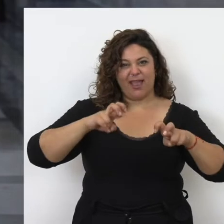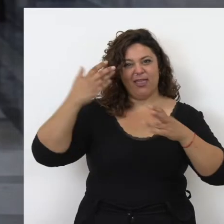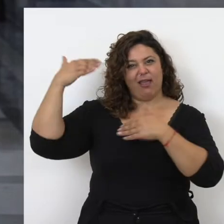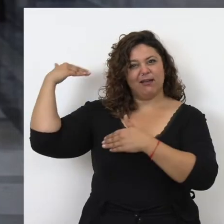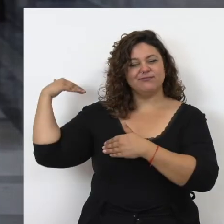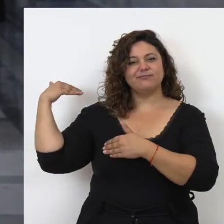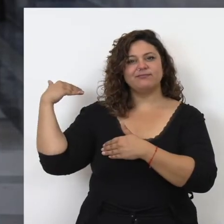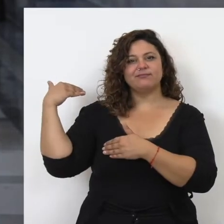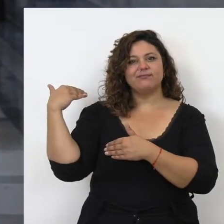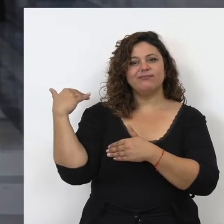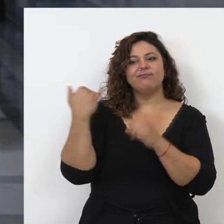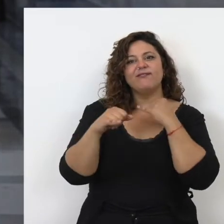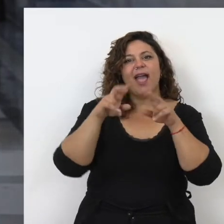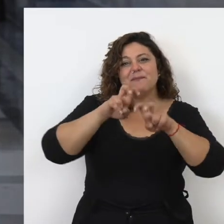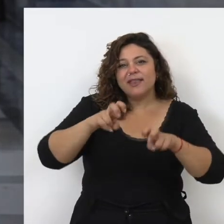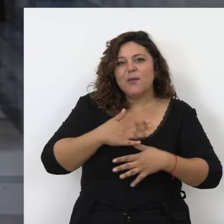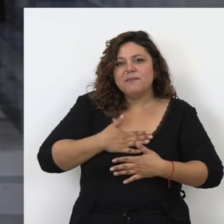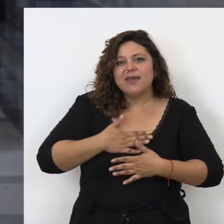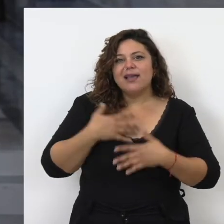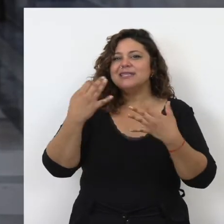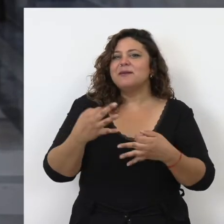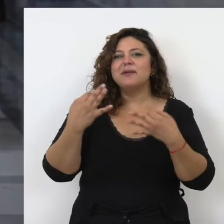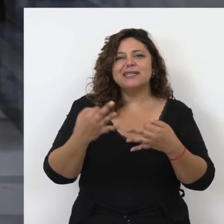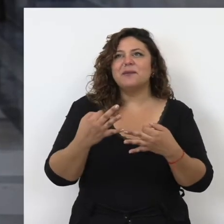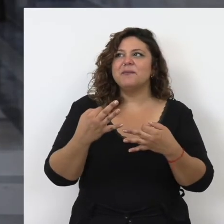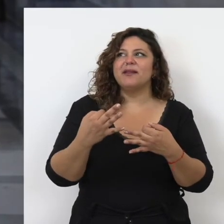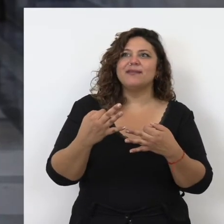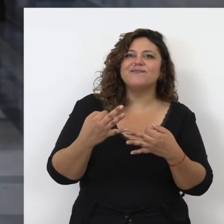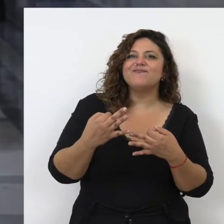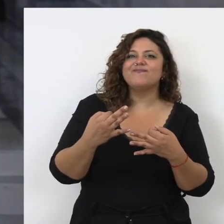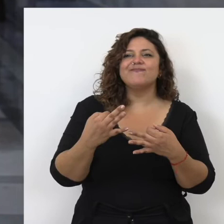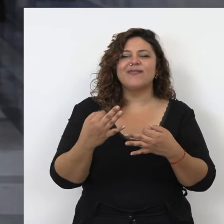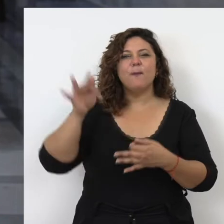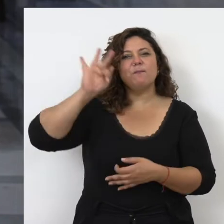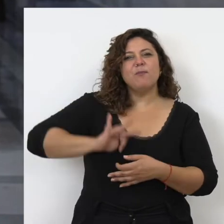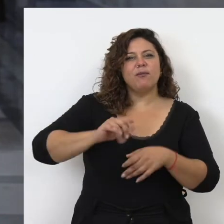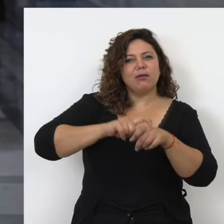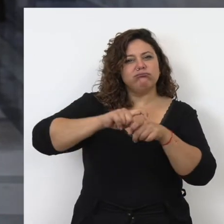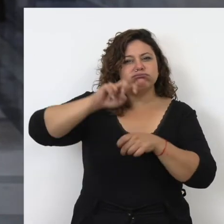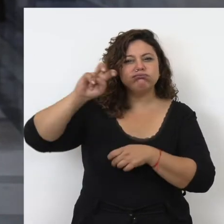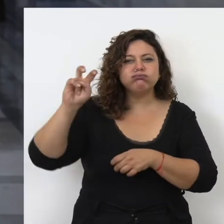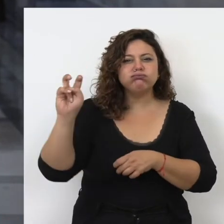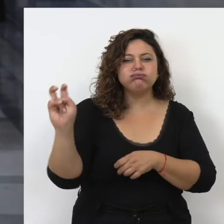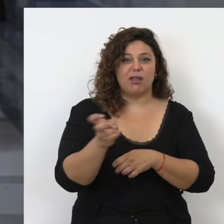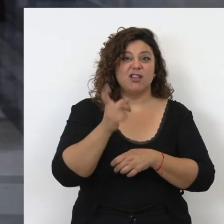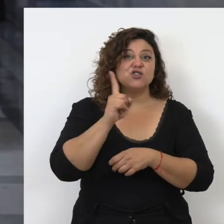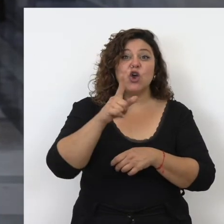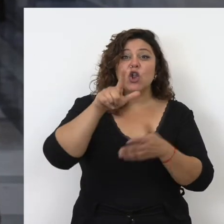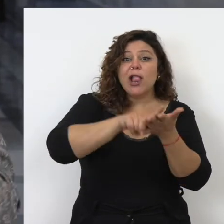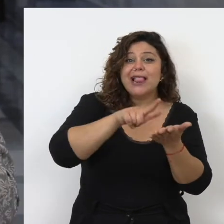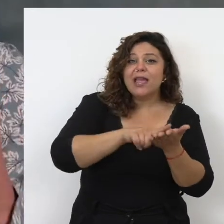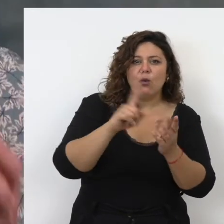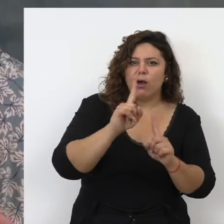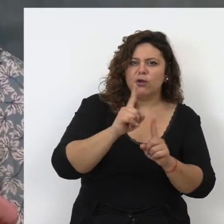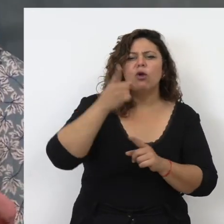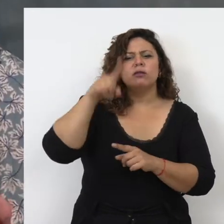antigua, pues ha determinado que mi investigación siempre tenga que tener un matiz multidisciplinar porque no se trata solo de la